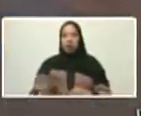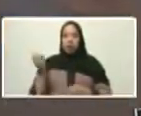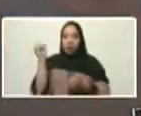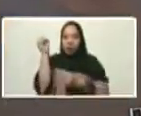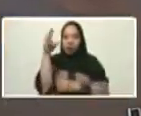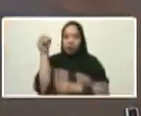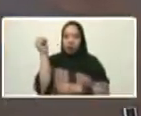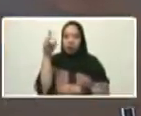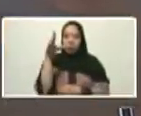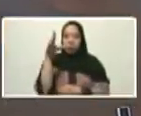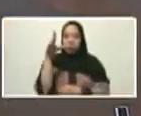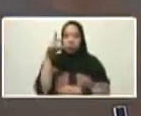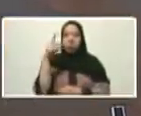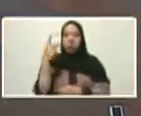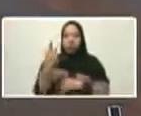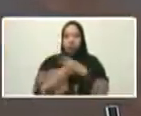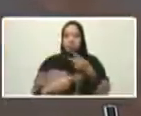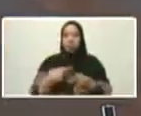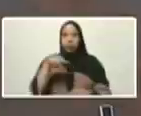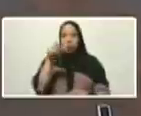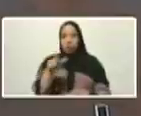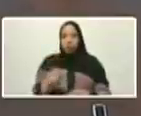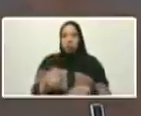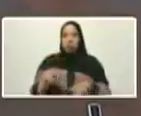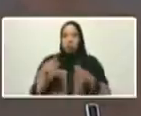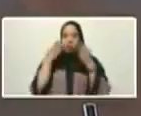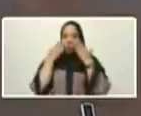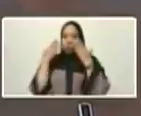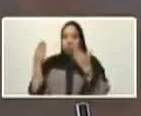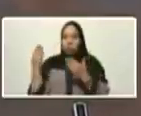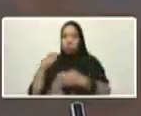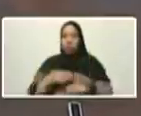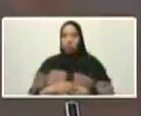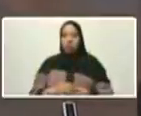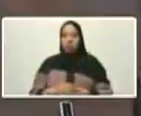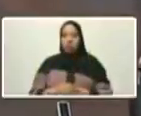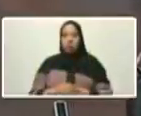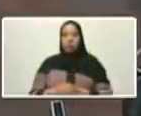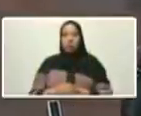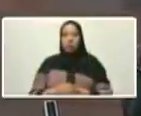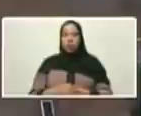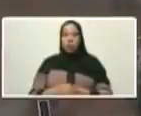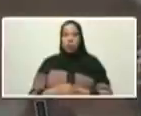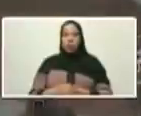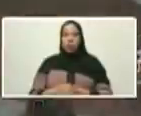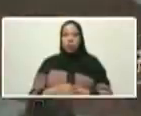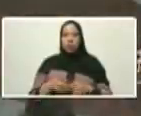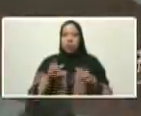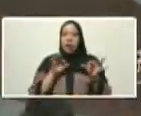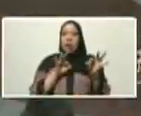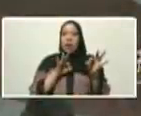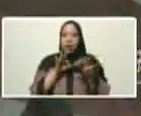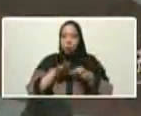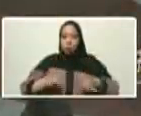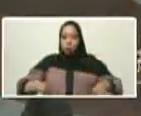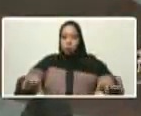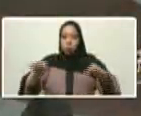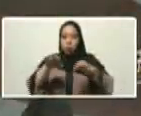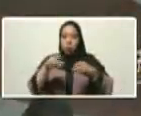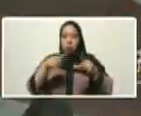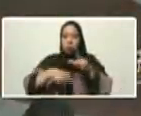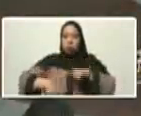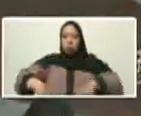ministros Néstor Kirchner el salón diseñado e